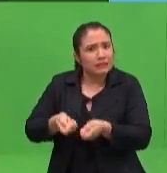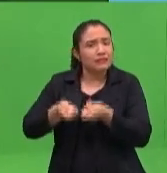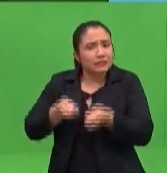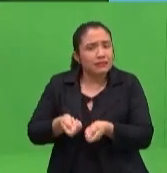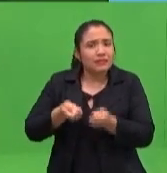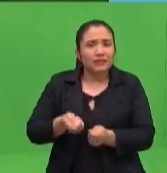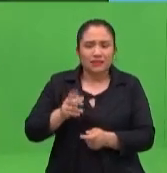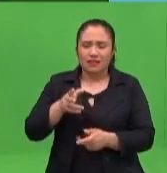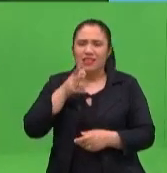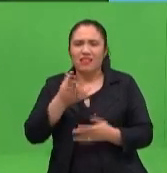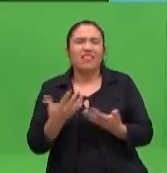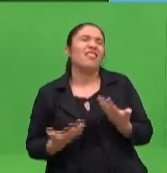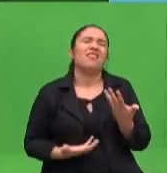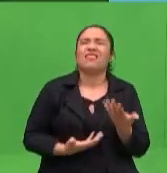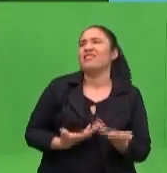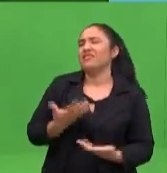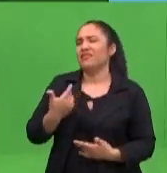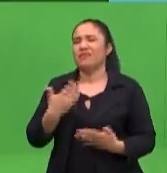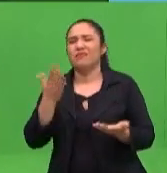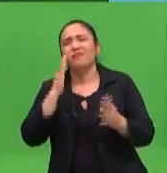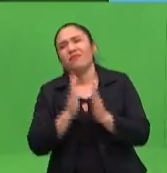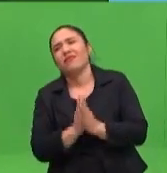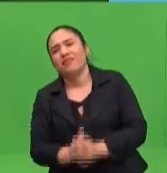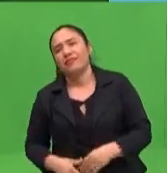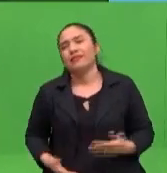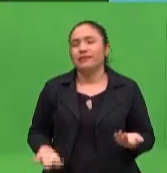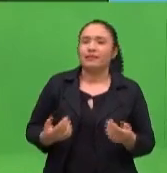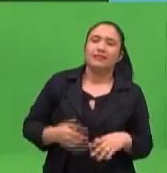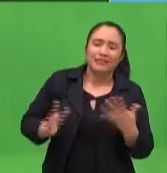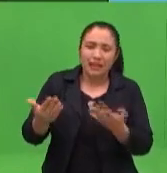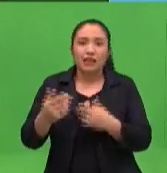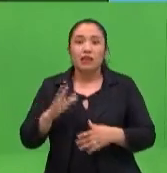patio y se me pasó el día. ¿Qué pude hacer? Y agarrámoslo ya, nuestro cinto.